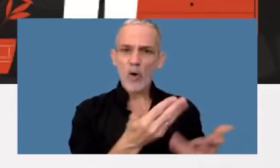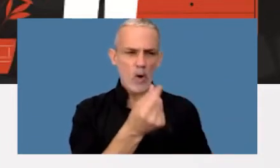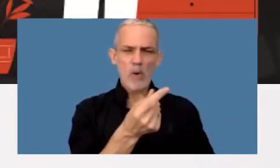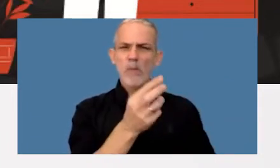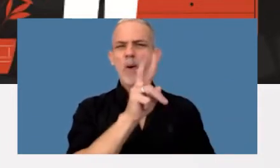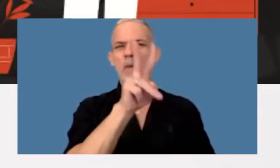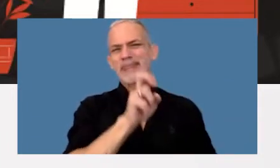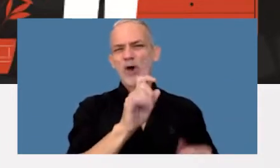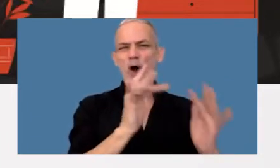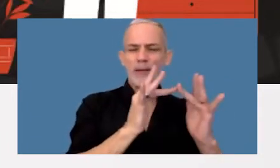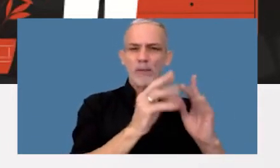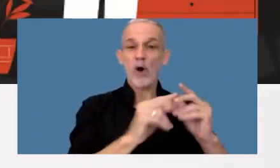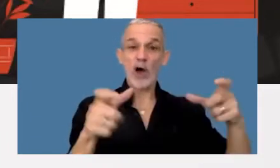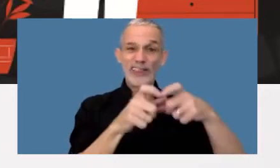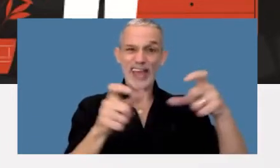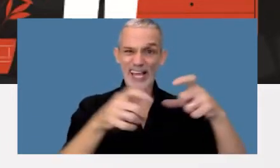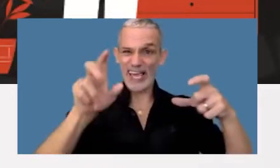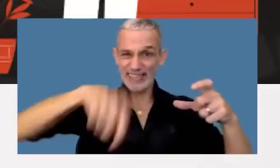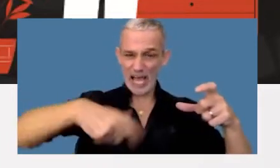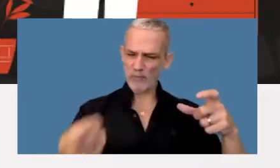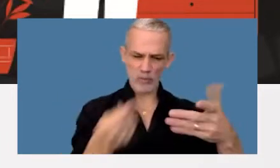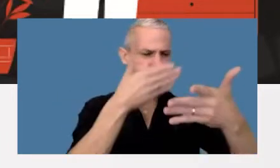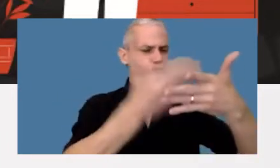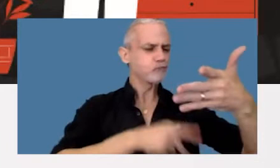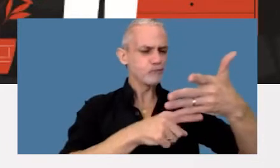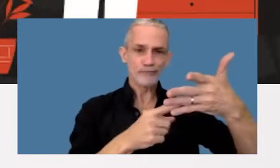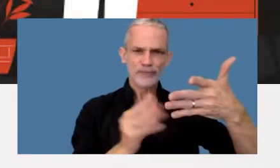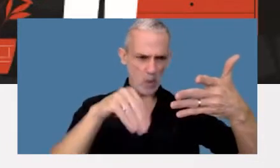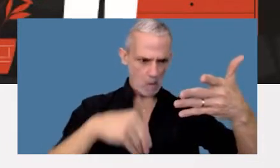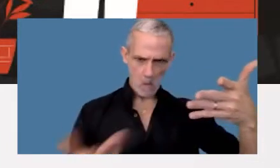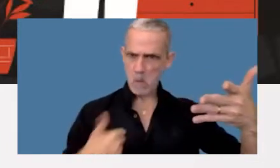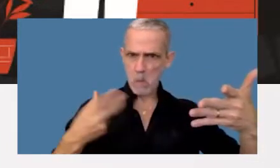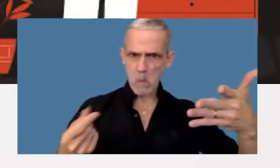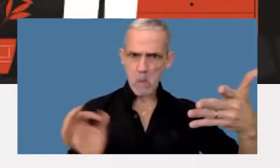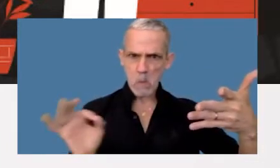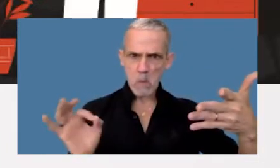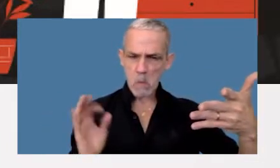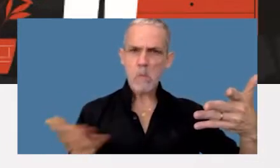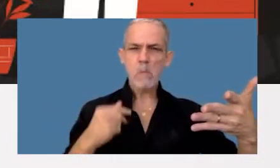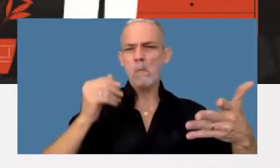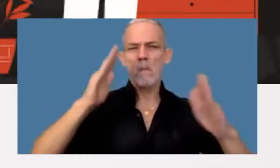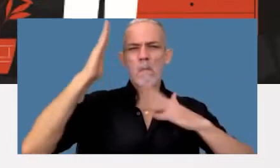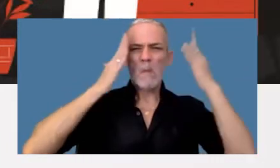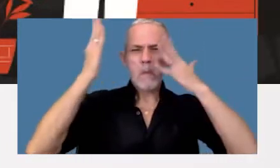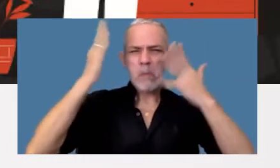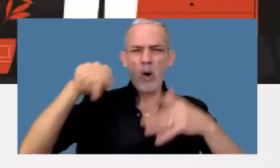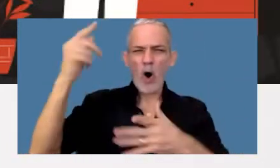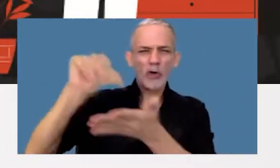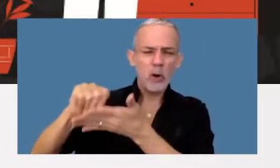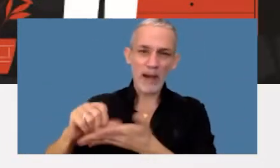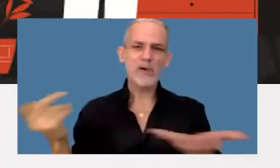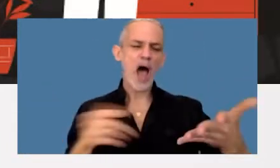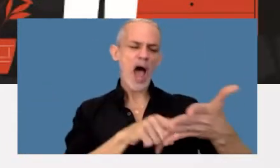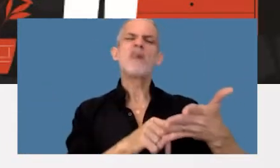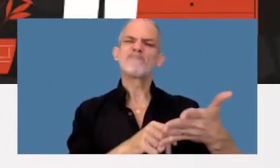cripto o nos vino la tarjeta de crédito un cargo que nosotros no hicimos en Malasia tenemos posibilidad